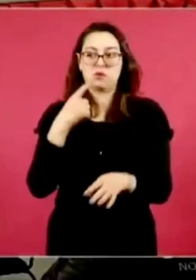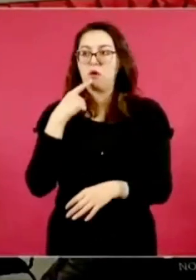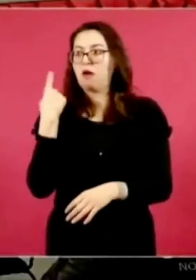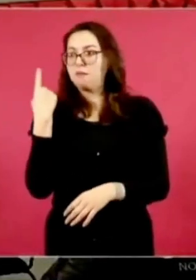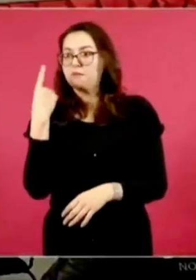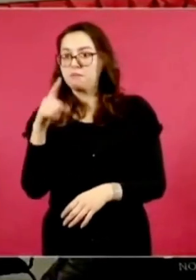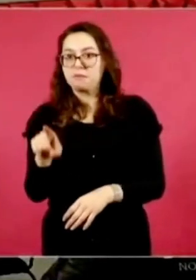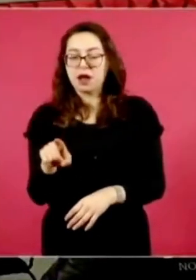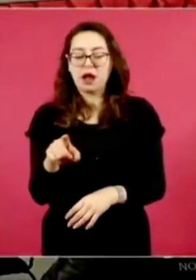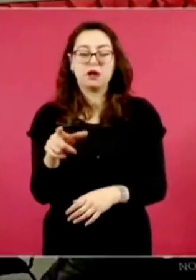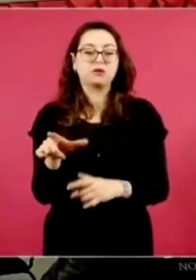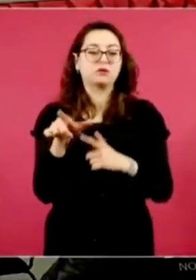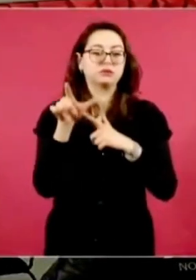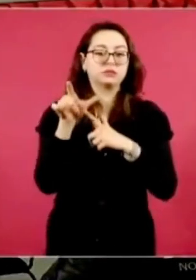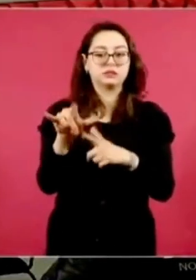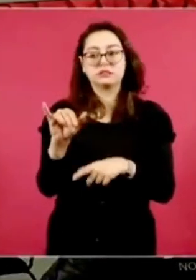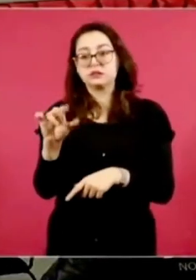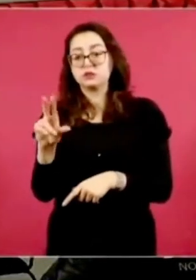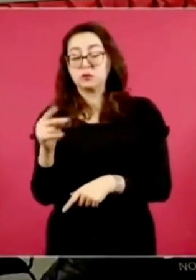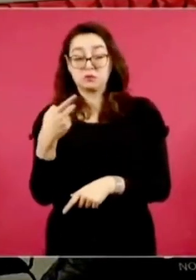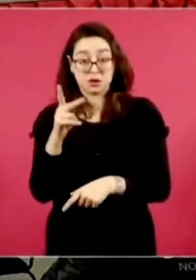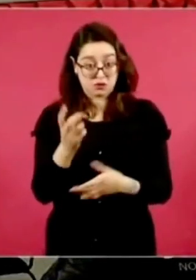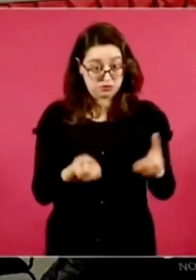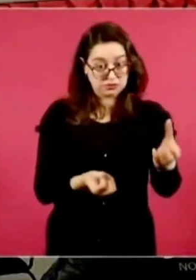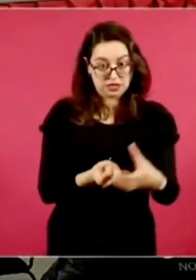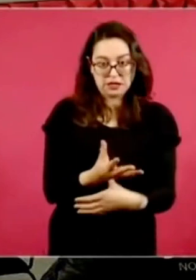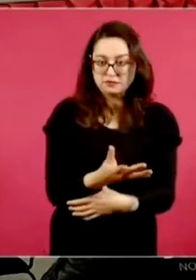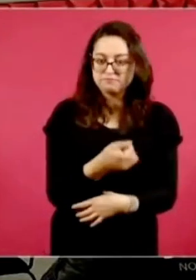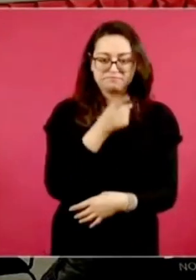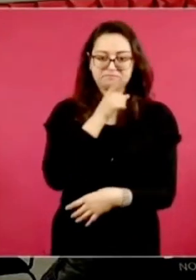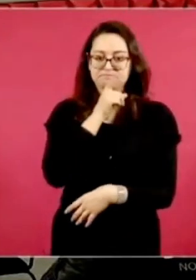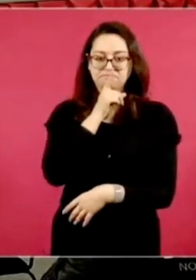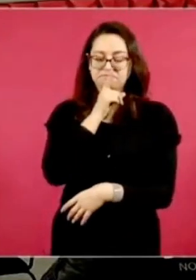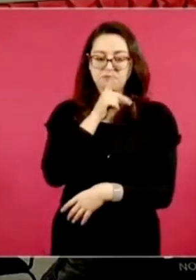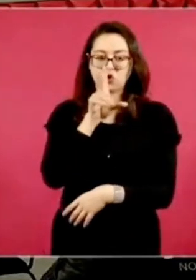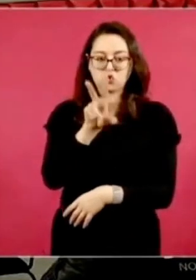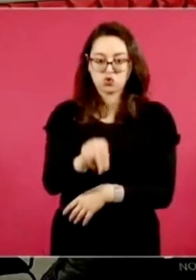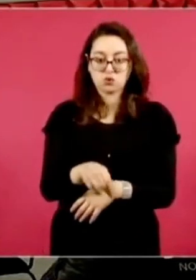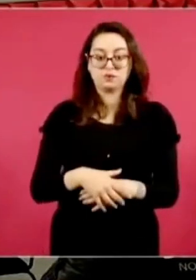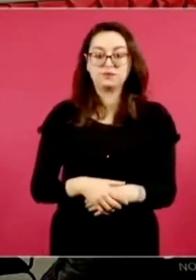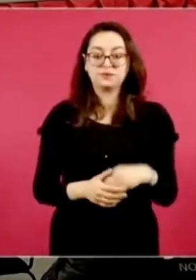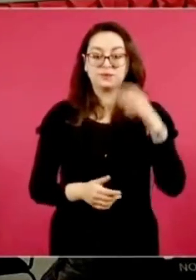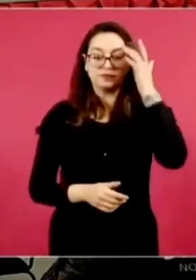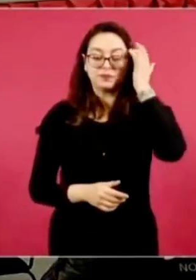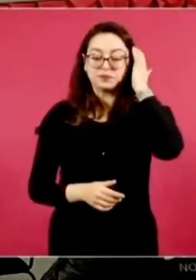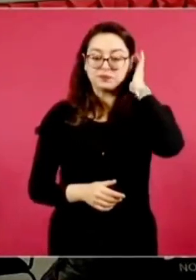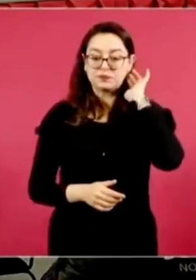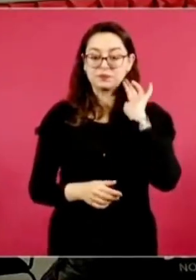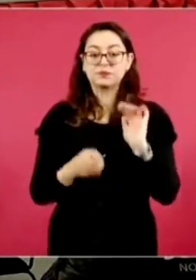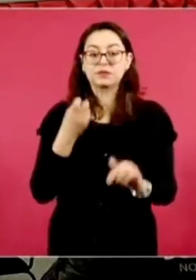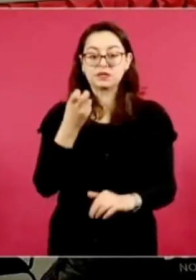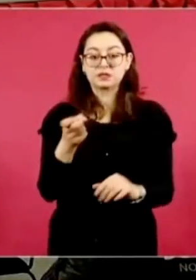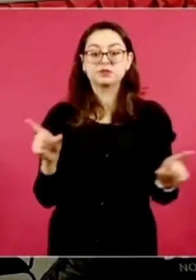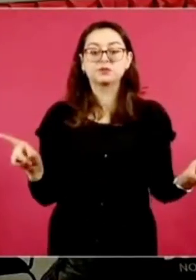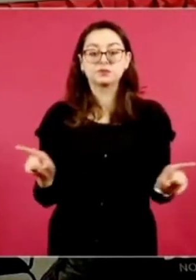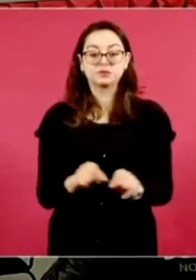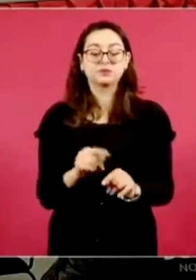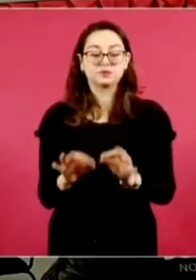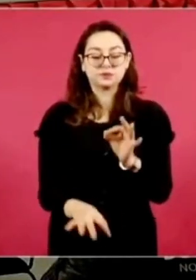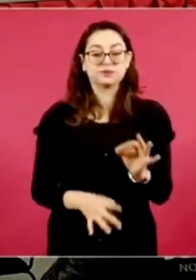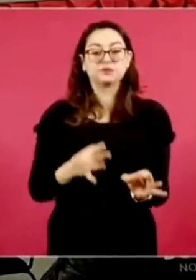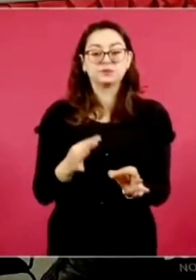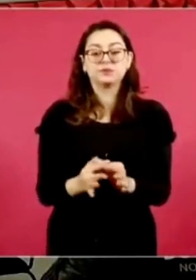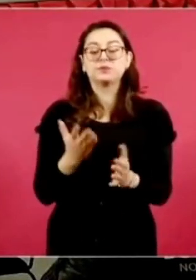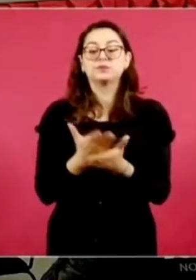y no implica la libertad de Emilio N. Sería cuanto, señor presidente. Me permito ceder el